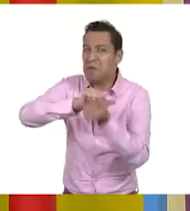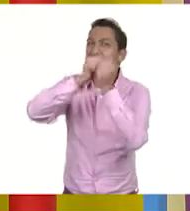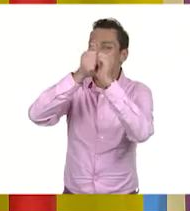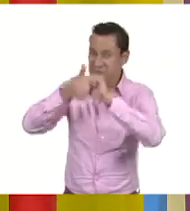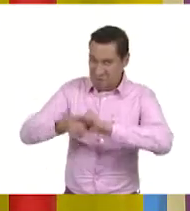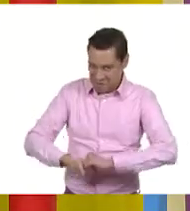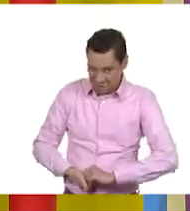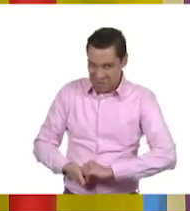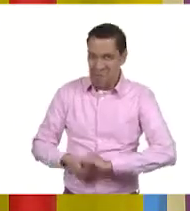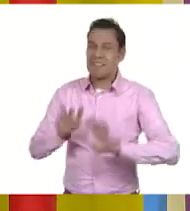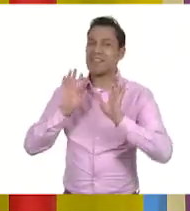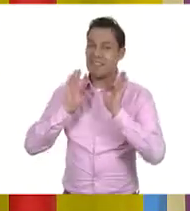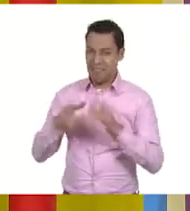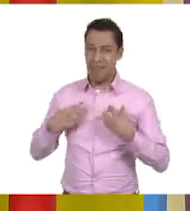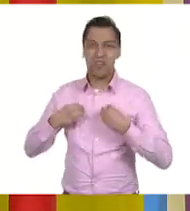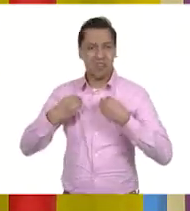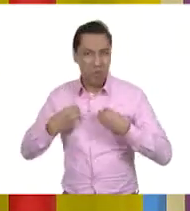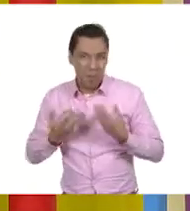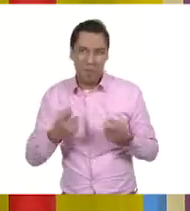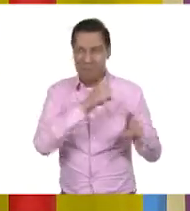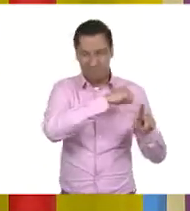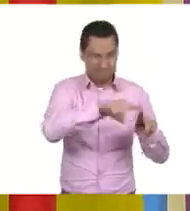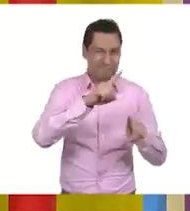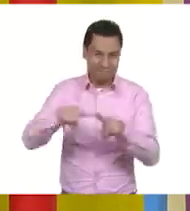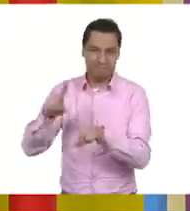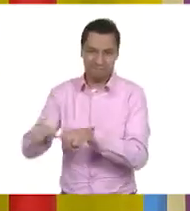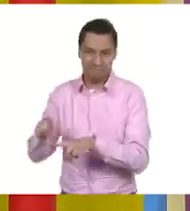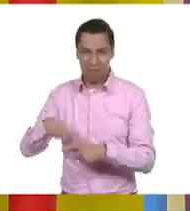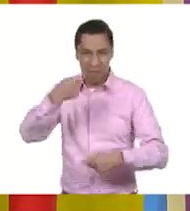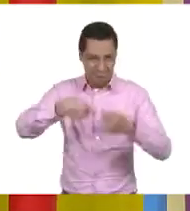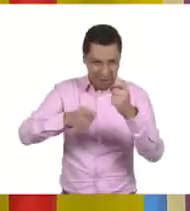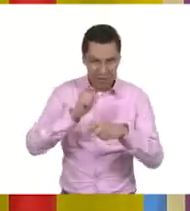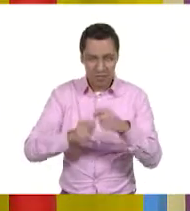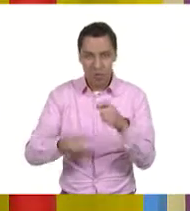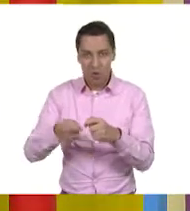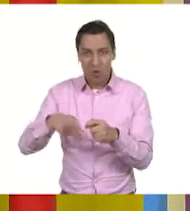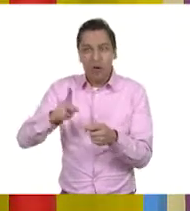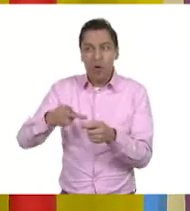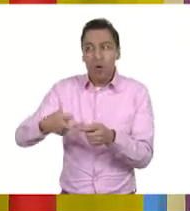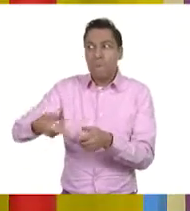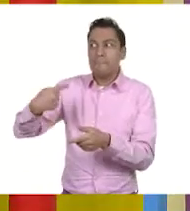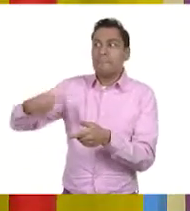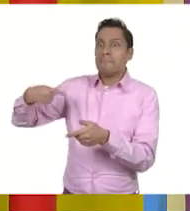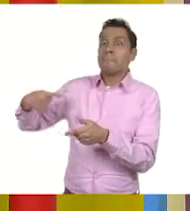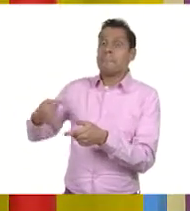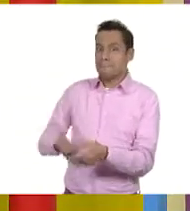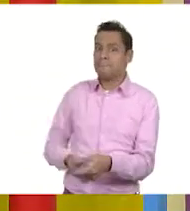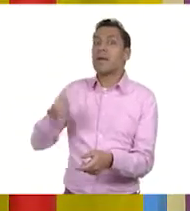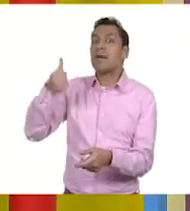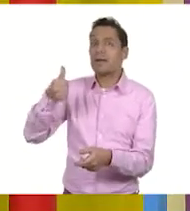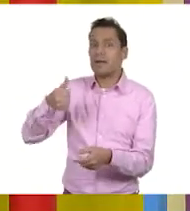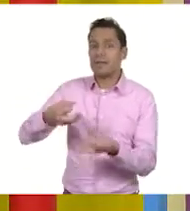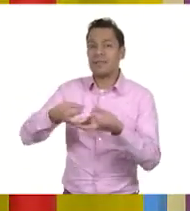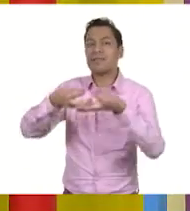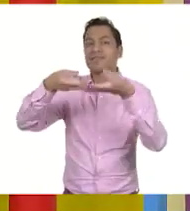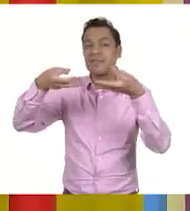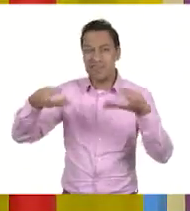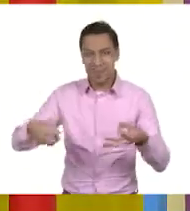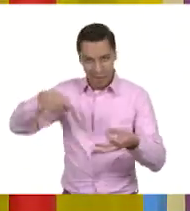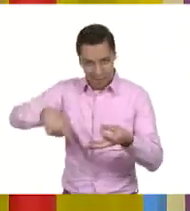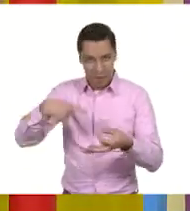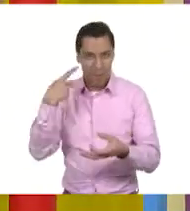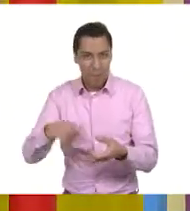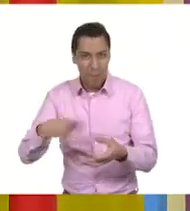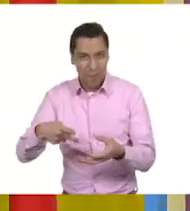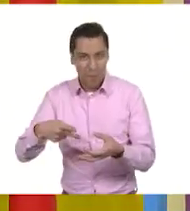que serían los plásticos o los neumáticos, por ejemplo. Claro. Entonces, todo viene de un recurso natural, pero el humano lo transforma y así